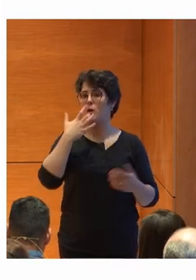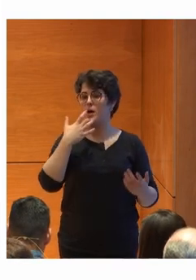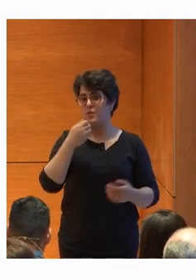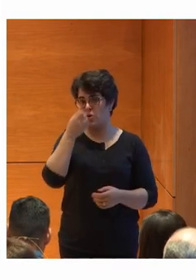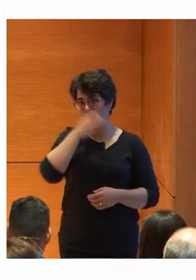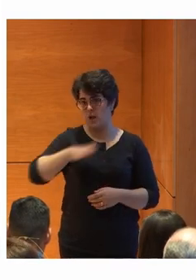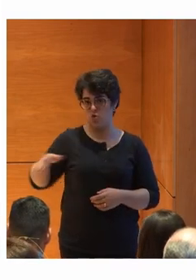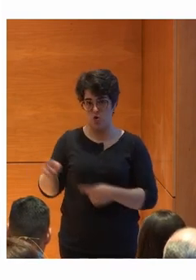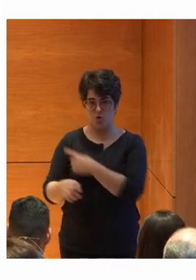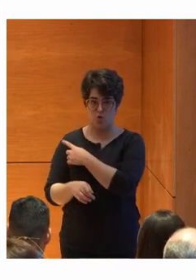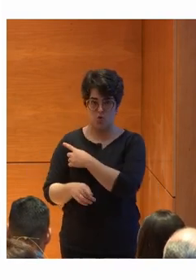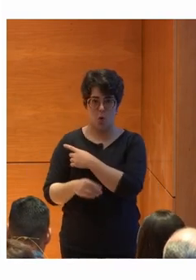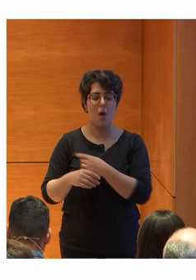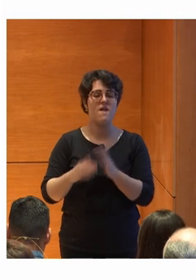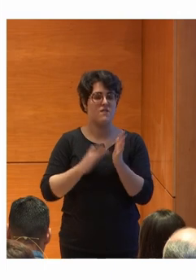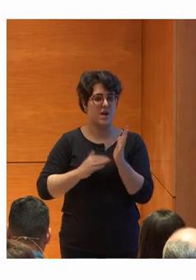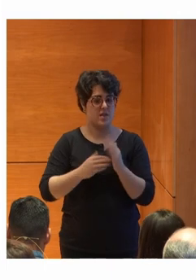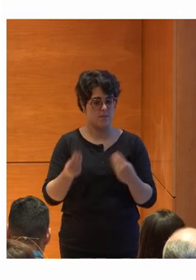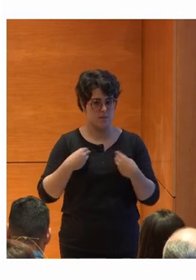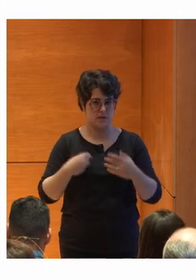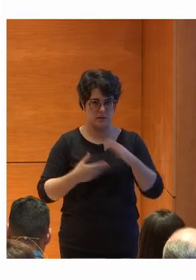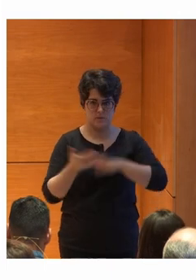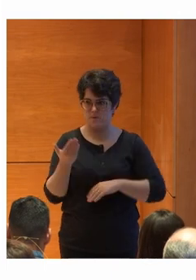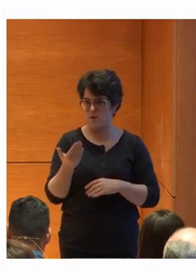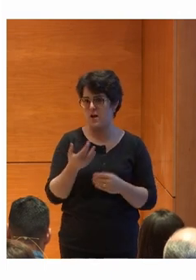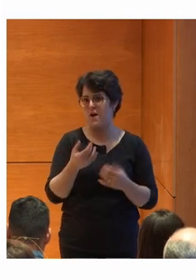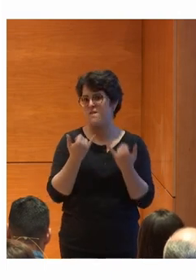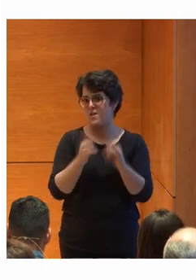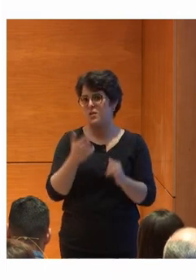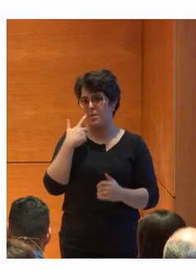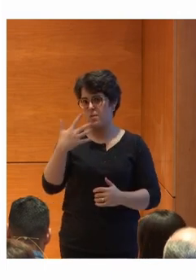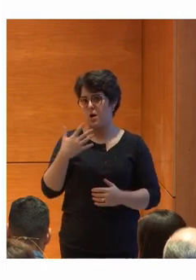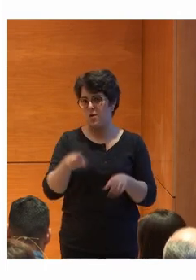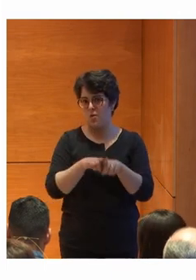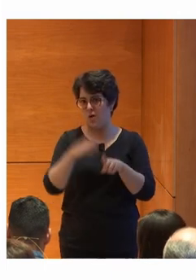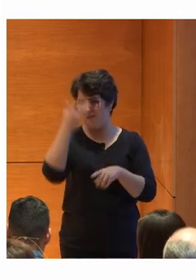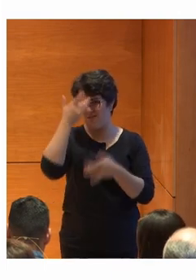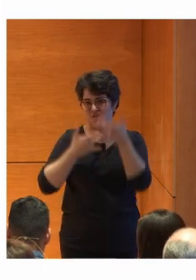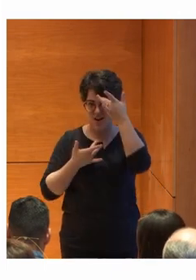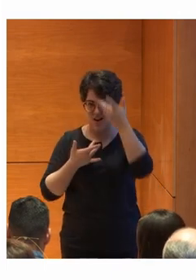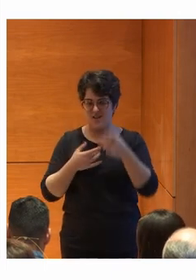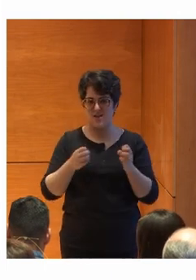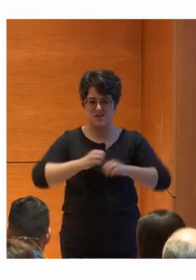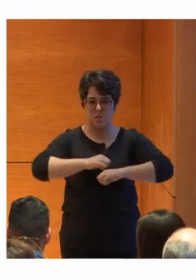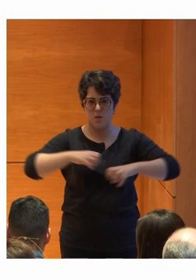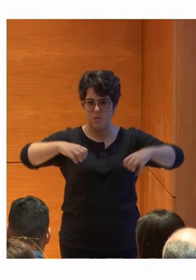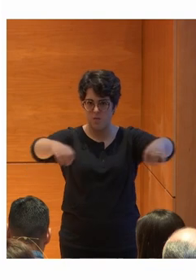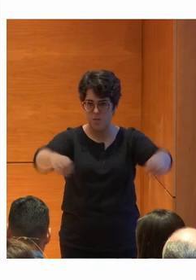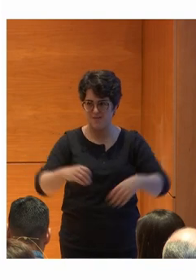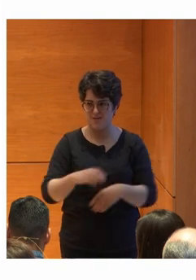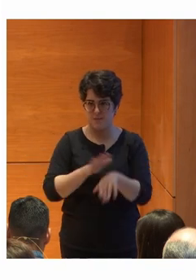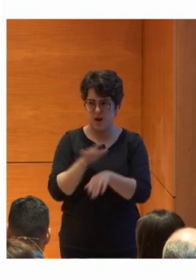este niño que vive en Valencia No podía disfrutar de una fiesta tan popular como las fallas, las mascletas Para él